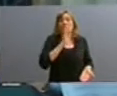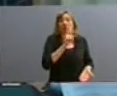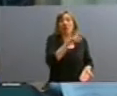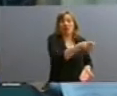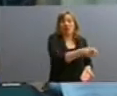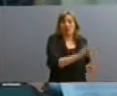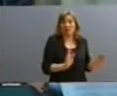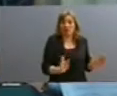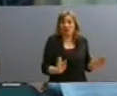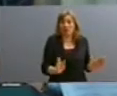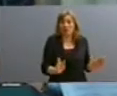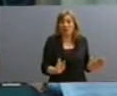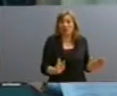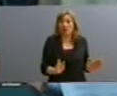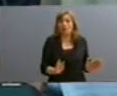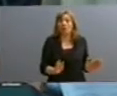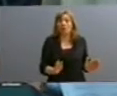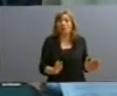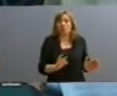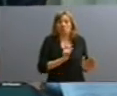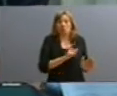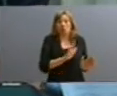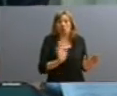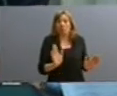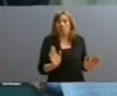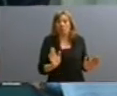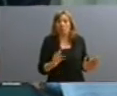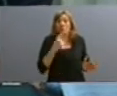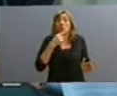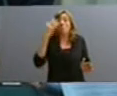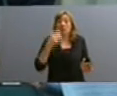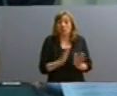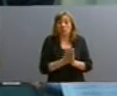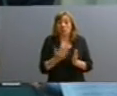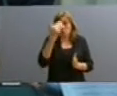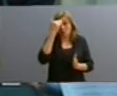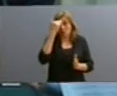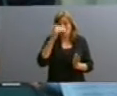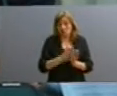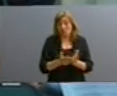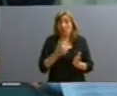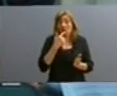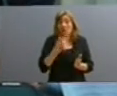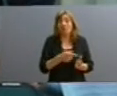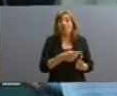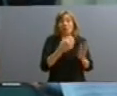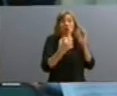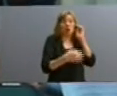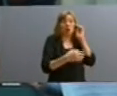soberanos. Y como tal, por expresa disposición de la Constitución Nacional, es materia